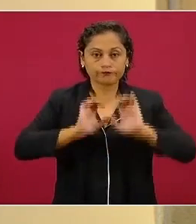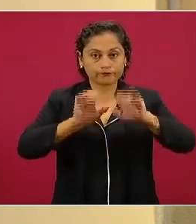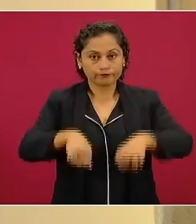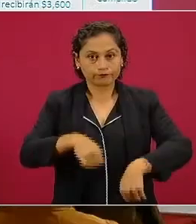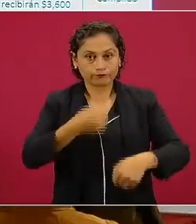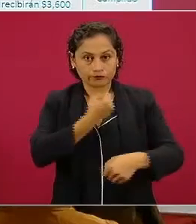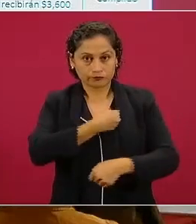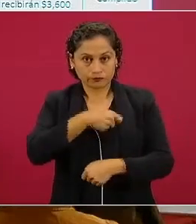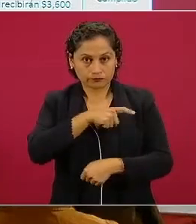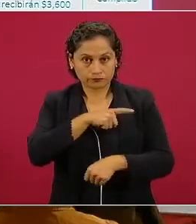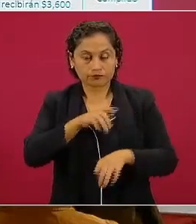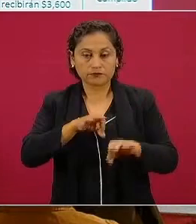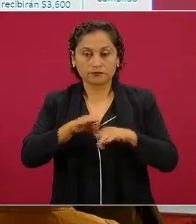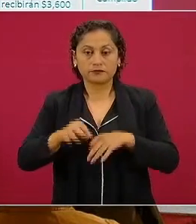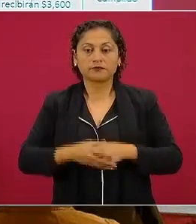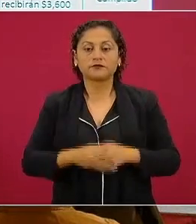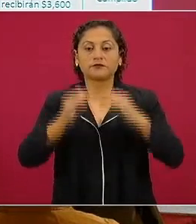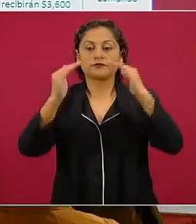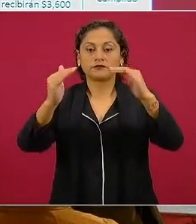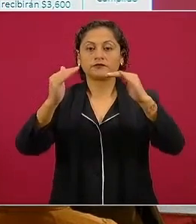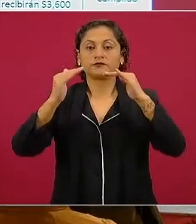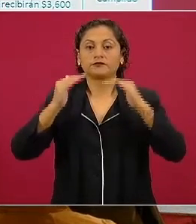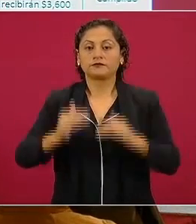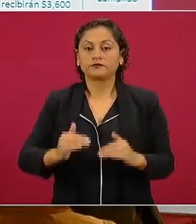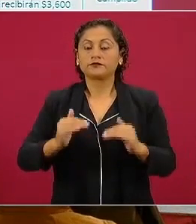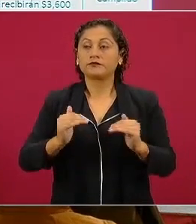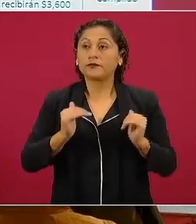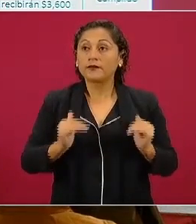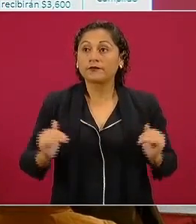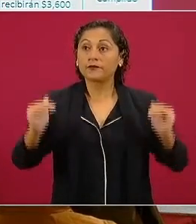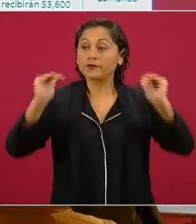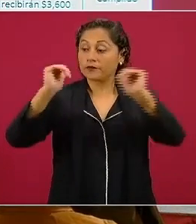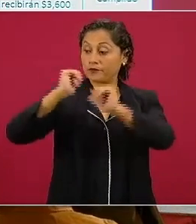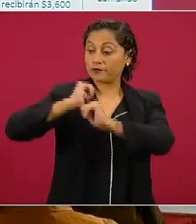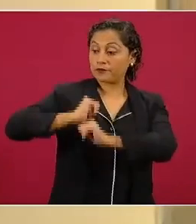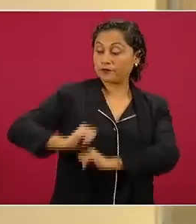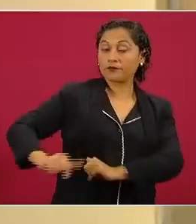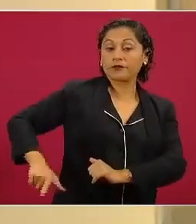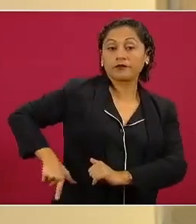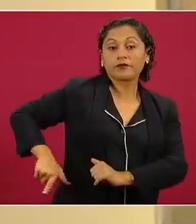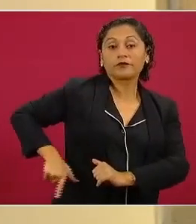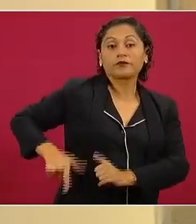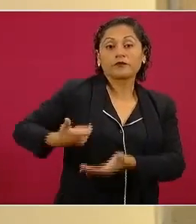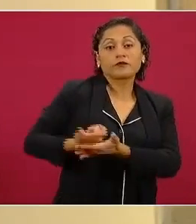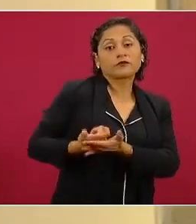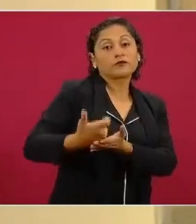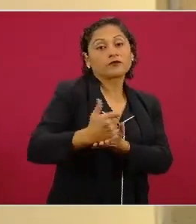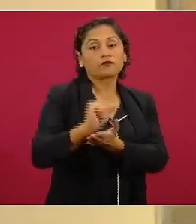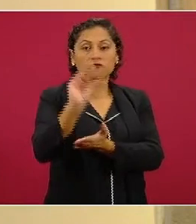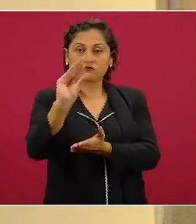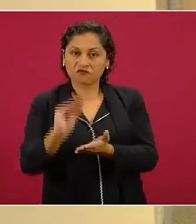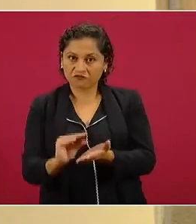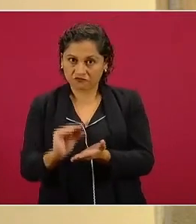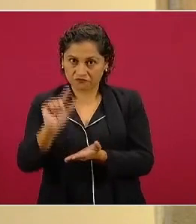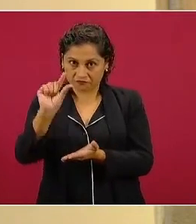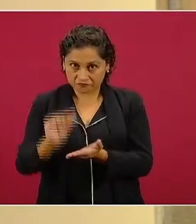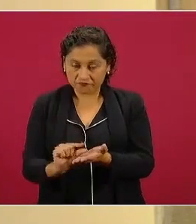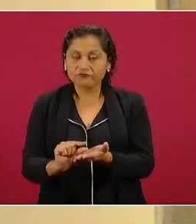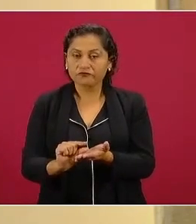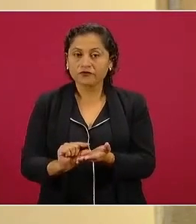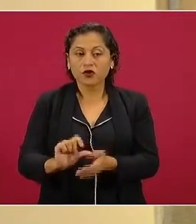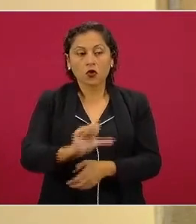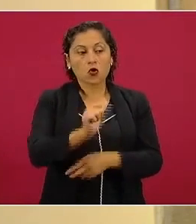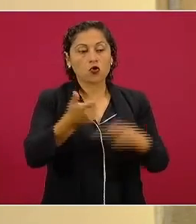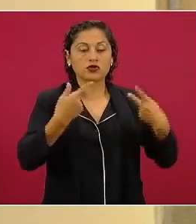Bajarán los sueldos de los altos funcionarios y aumentarán proporcionalmente los sueldos de los trabajadores de base, que